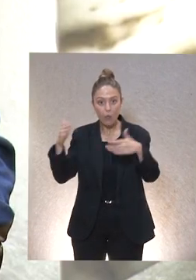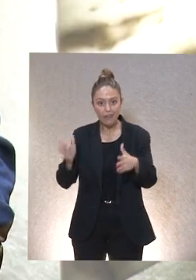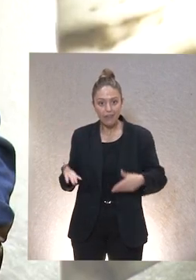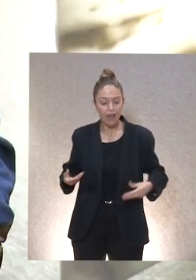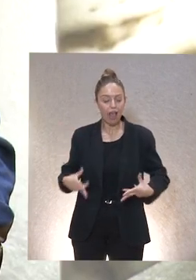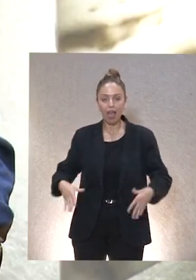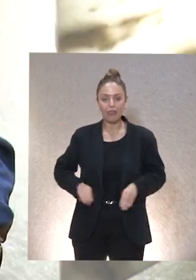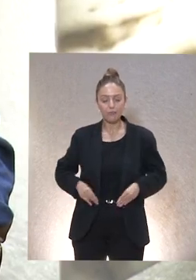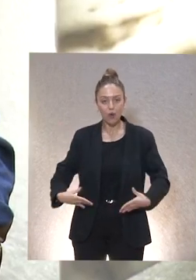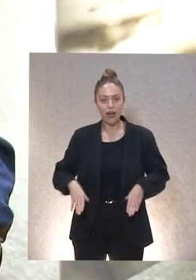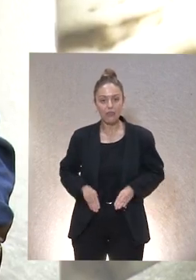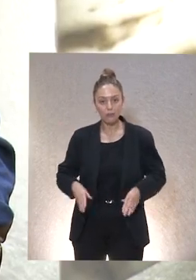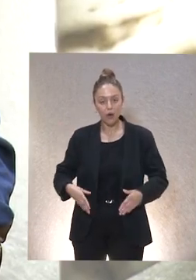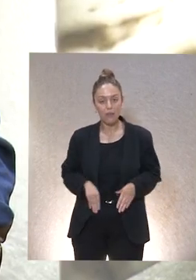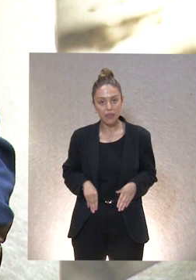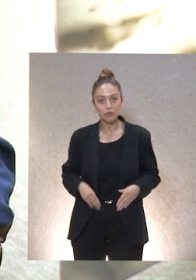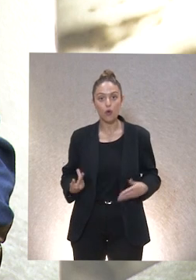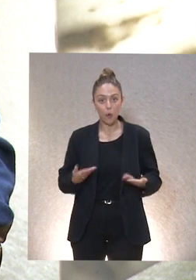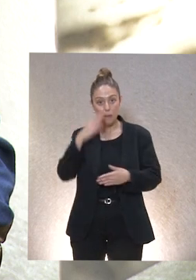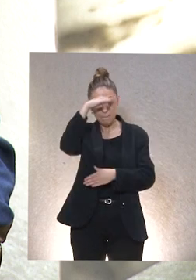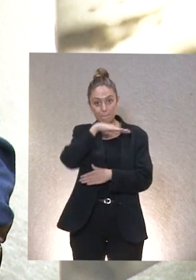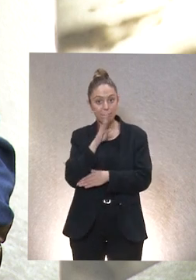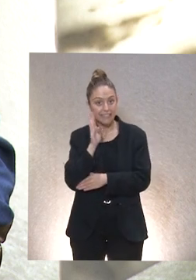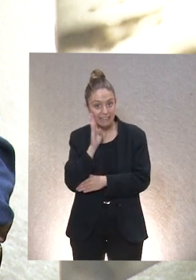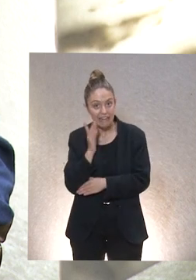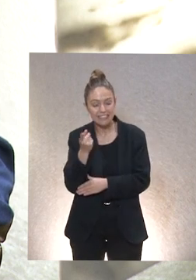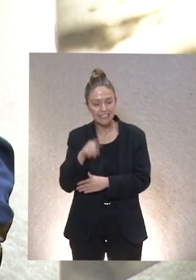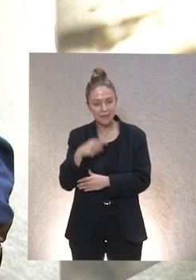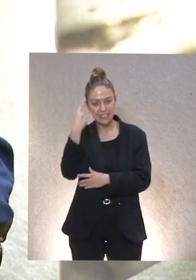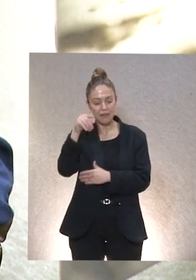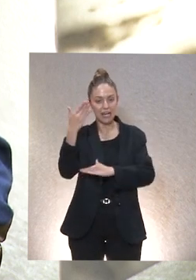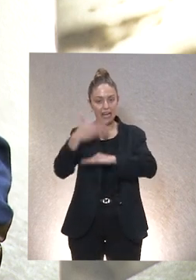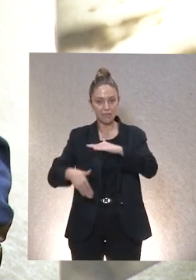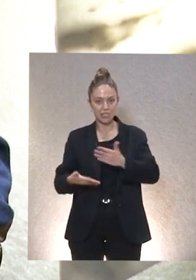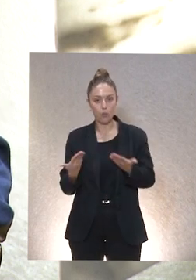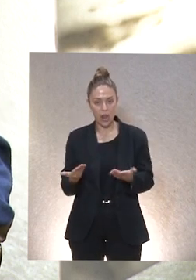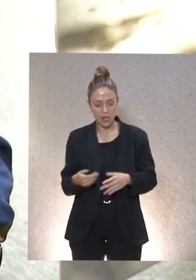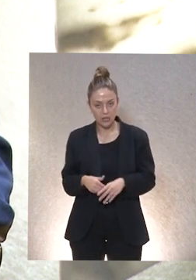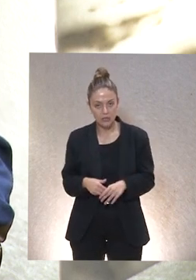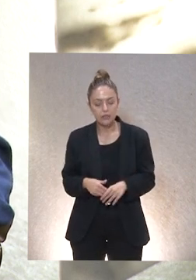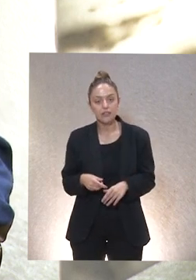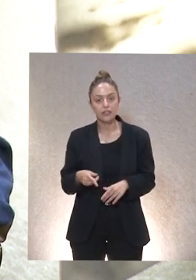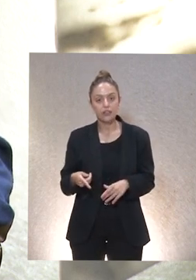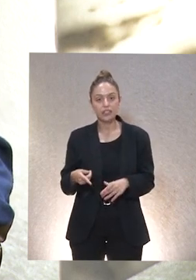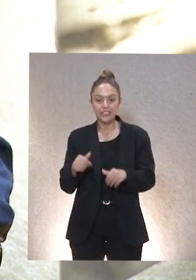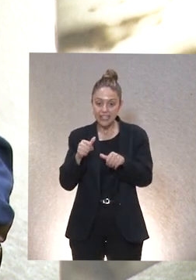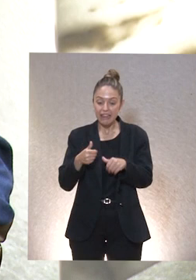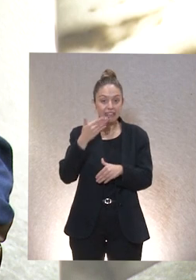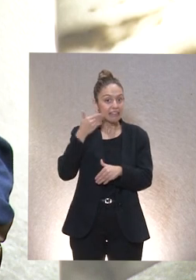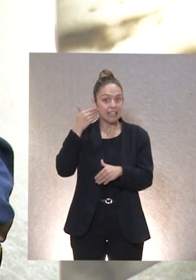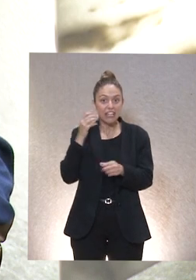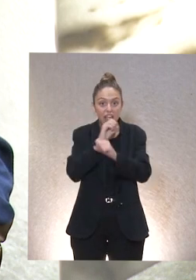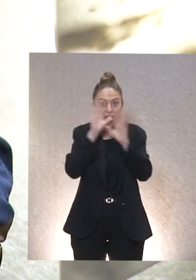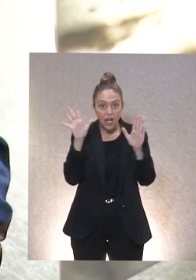cuidados bien intencionados como los paternalistas y en ese sentido una vez que tiene conciencia de su dignidad